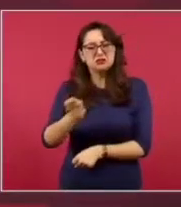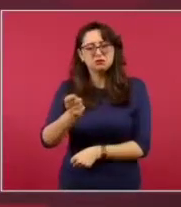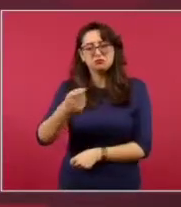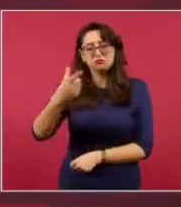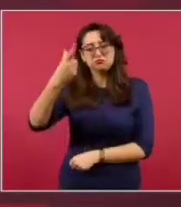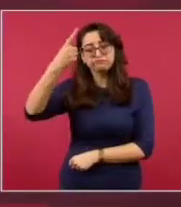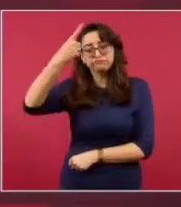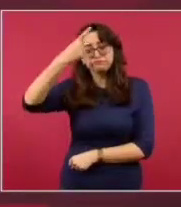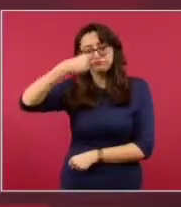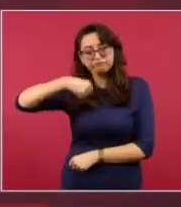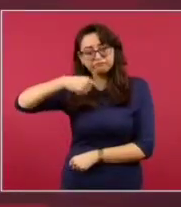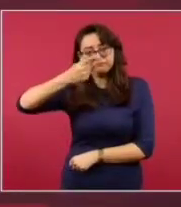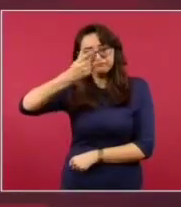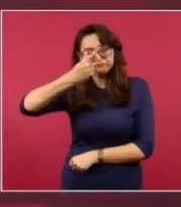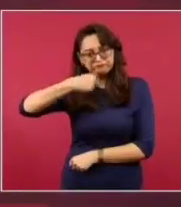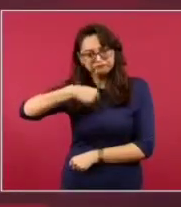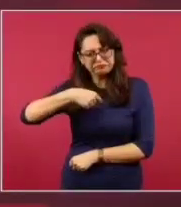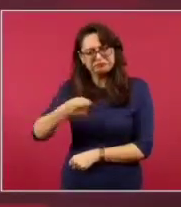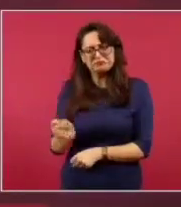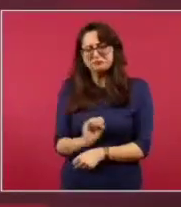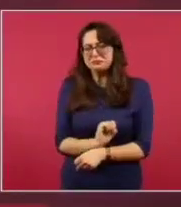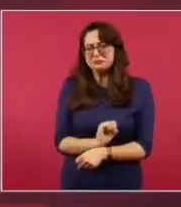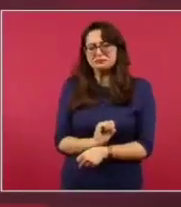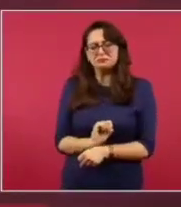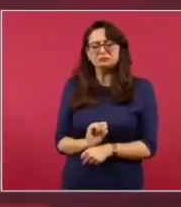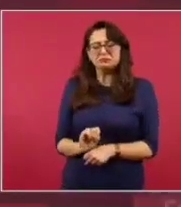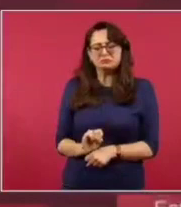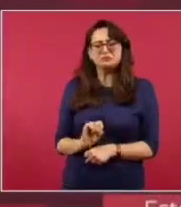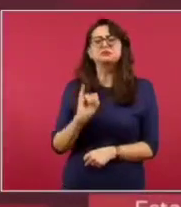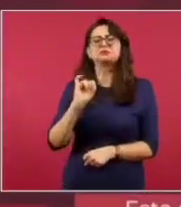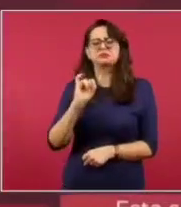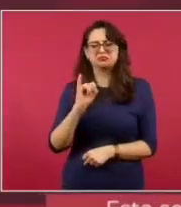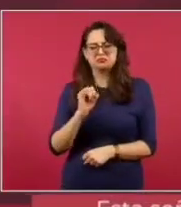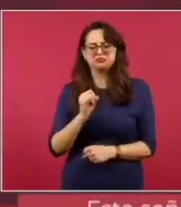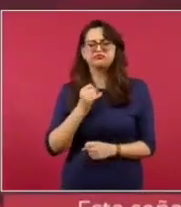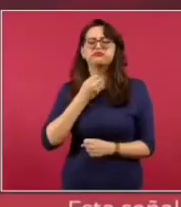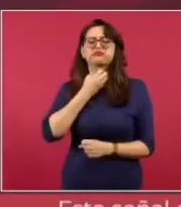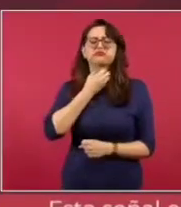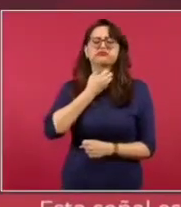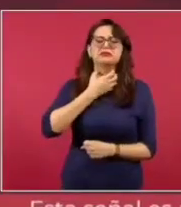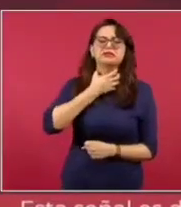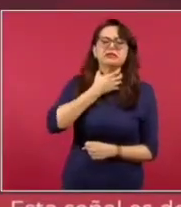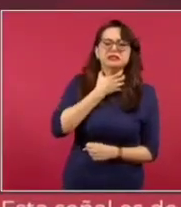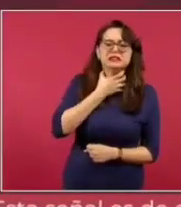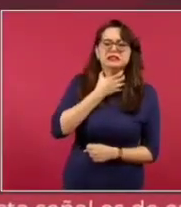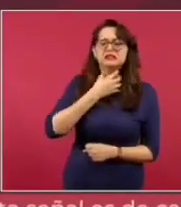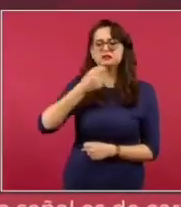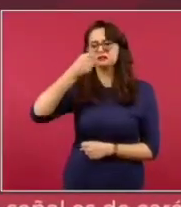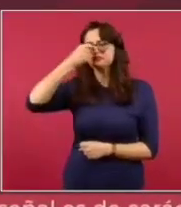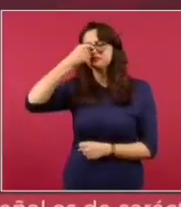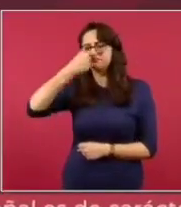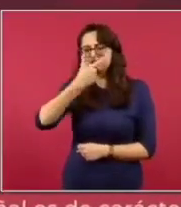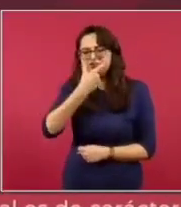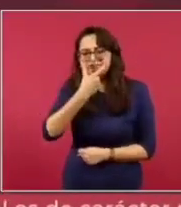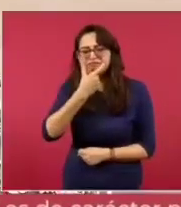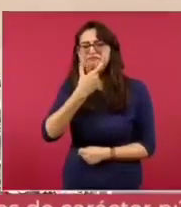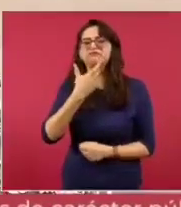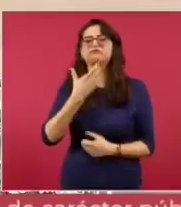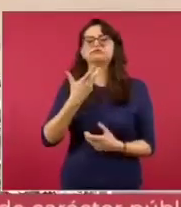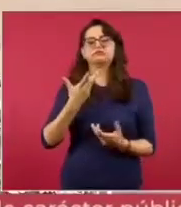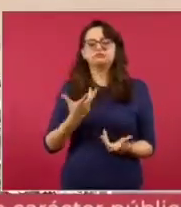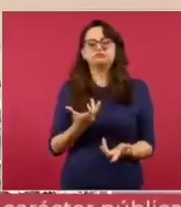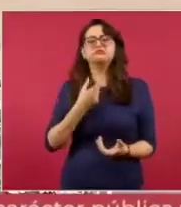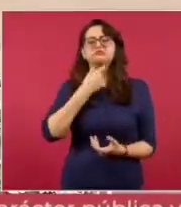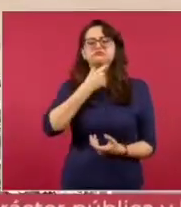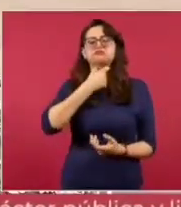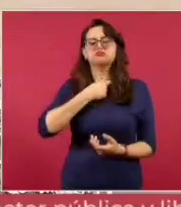síntomas de inflamación de las vías respiratorias altas, es decir, del tracto respiratorio de la nariz,